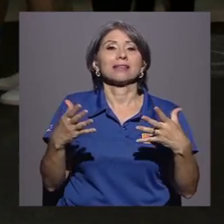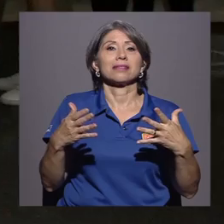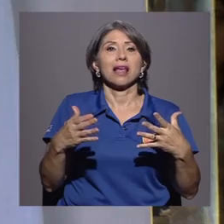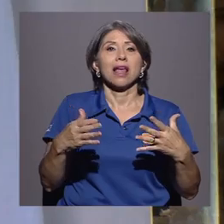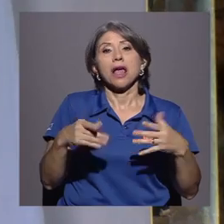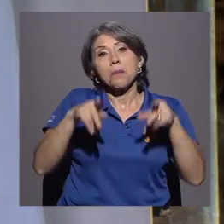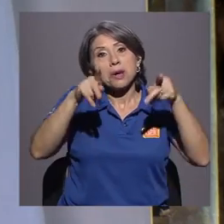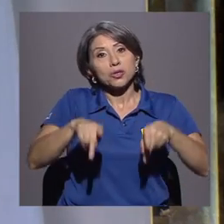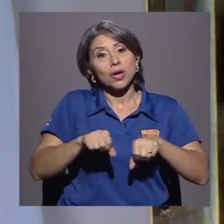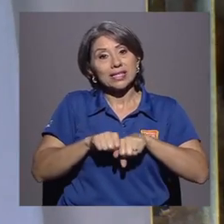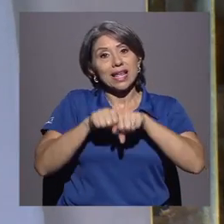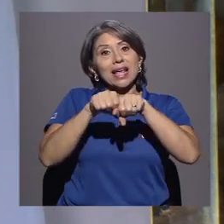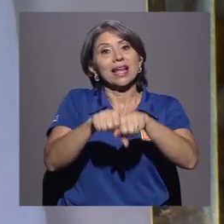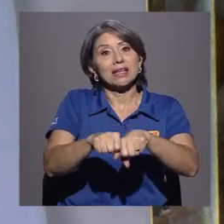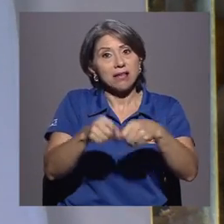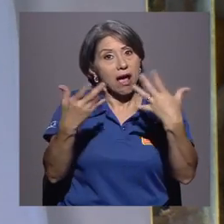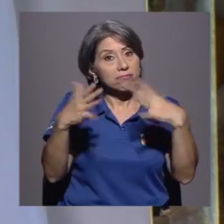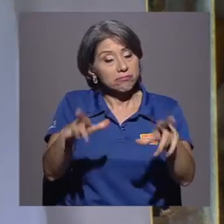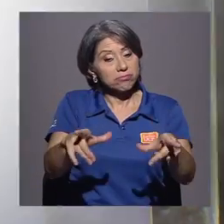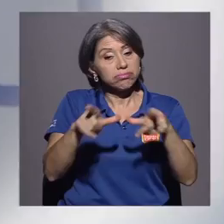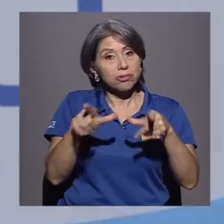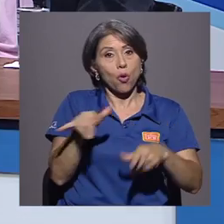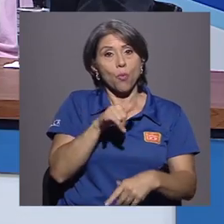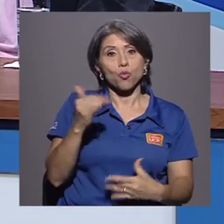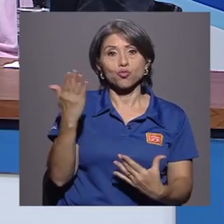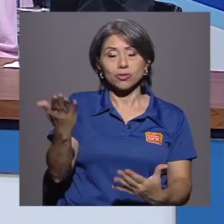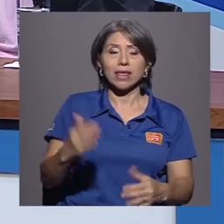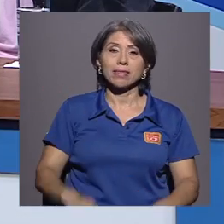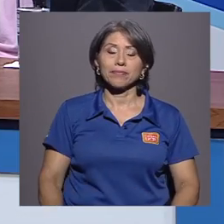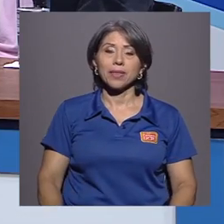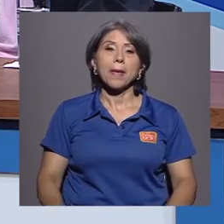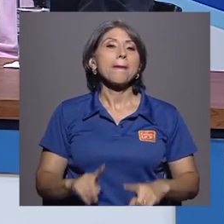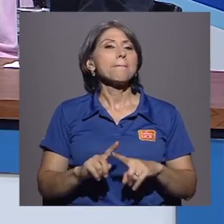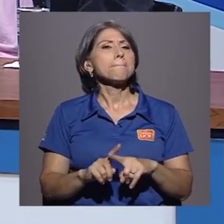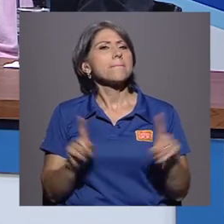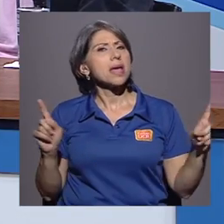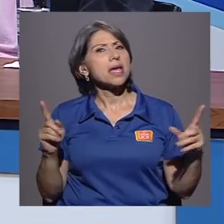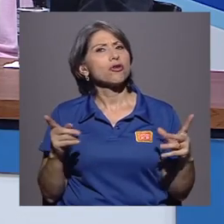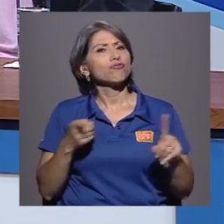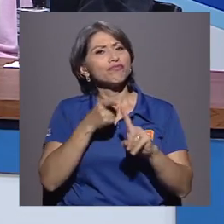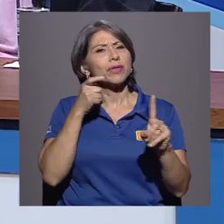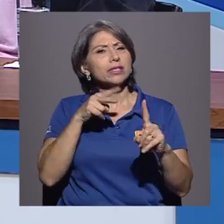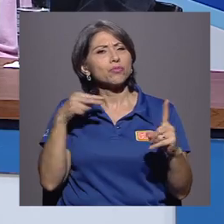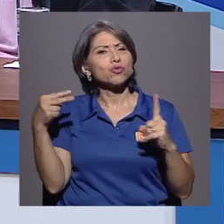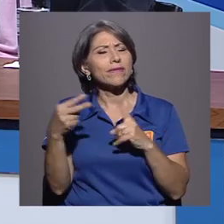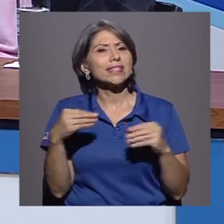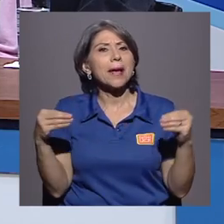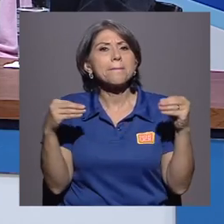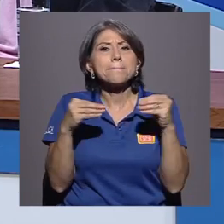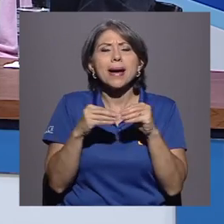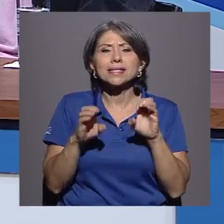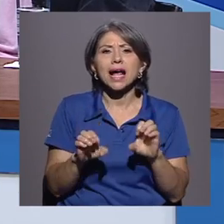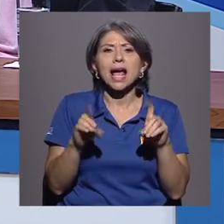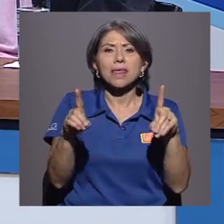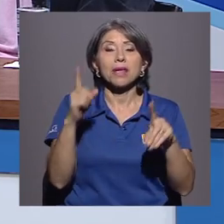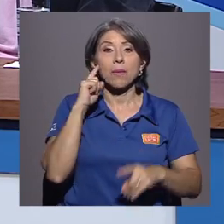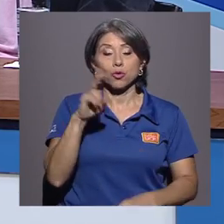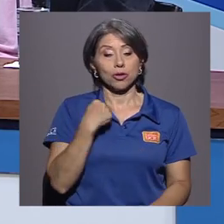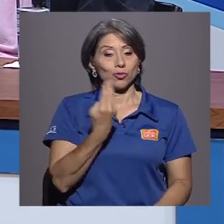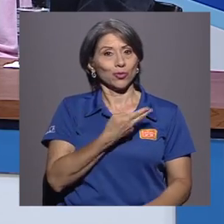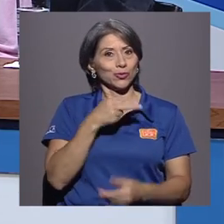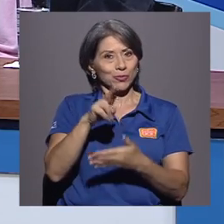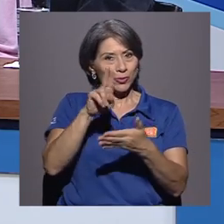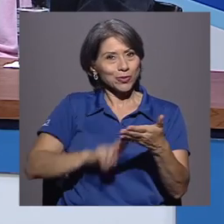por egresados como usted. Sí, entonces es desde un punto de vista un poco más académico porque somos